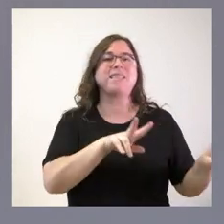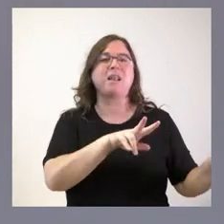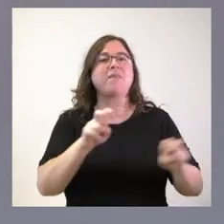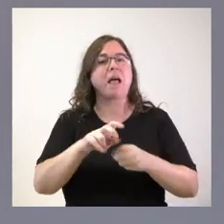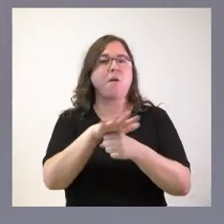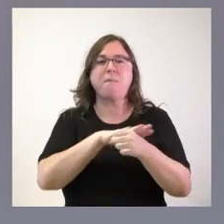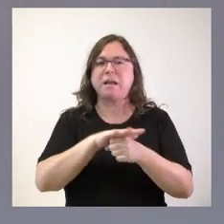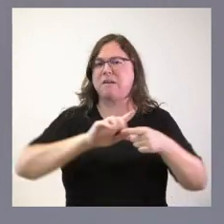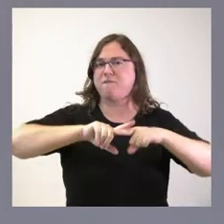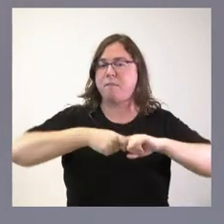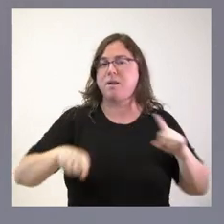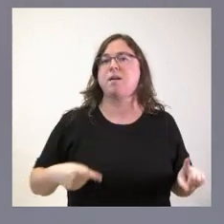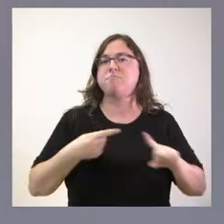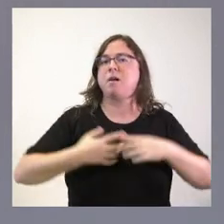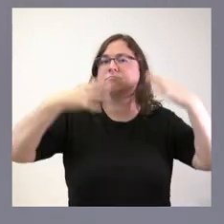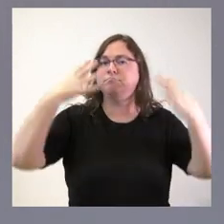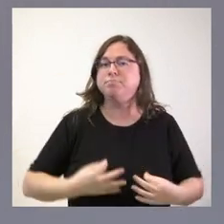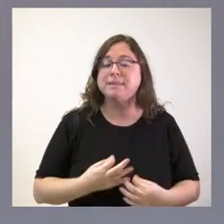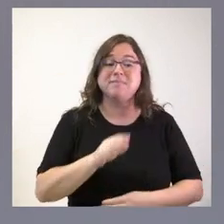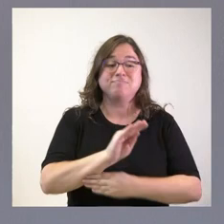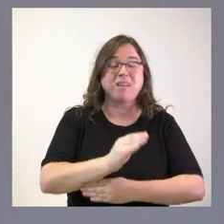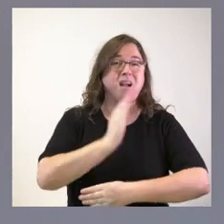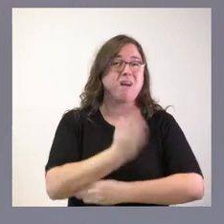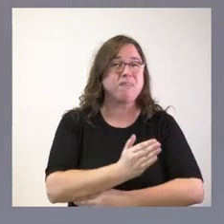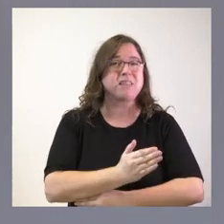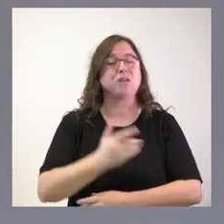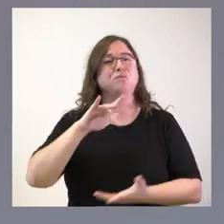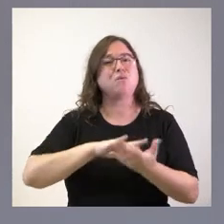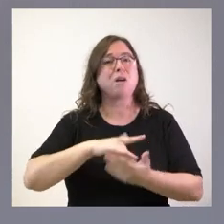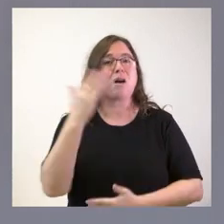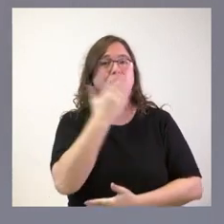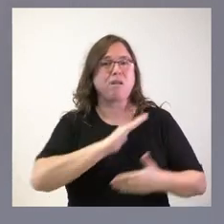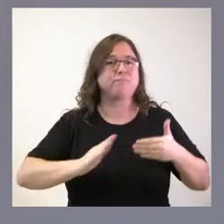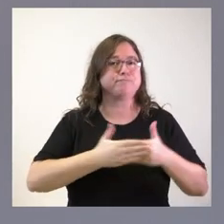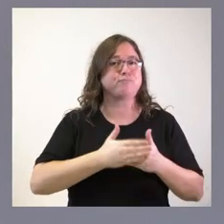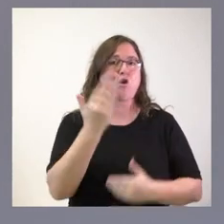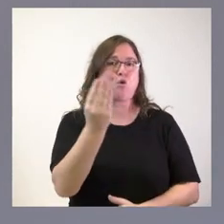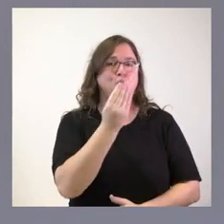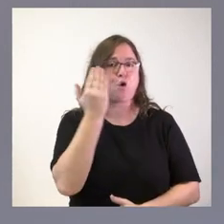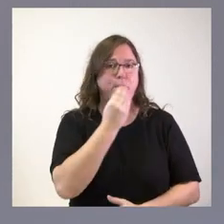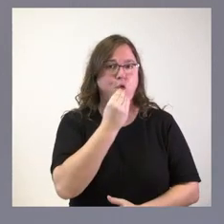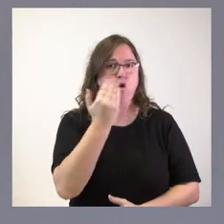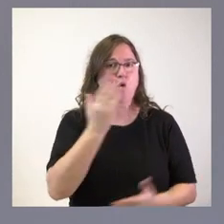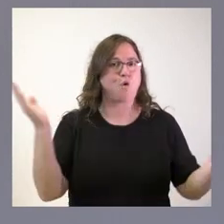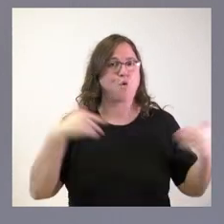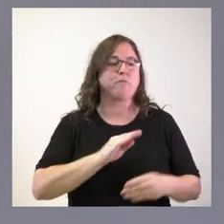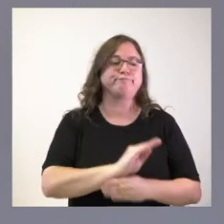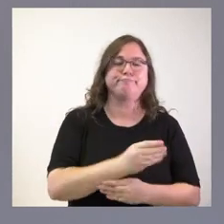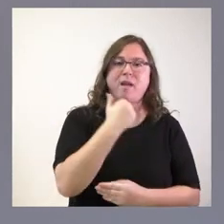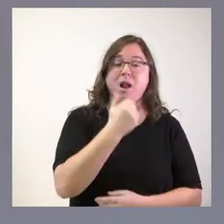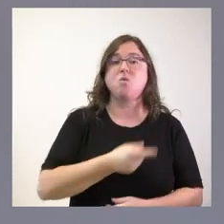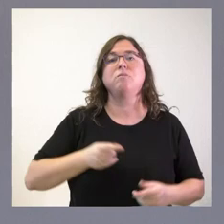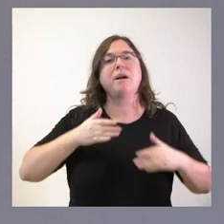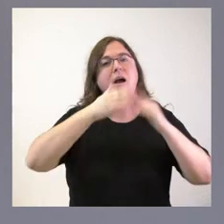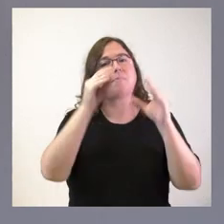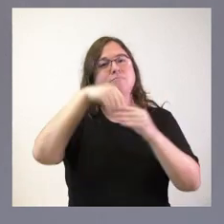básicas de las familias y garantizar la alimentación de menores afectados por el cierre de centros escolares en los periodos no lectivos. Intensificar la ayuda a